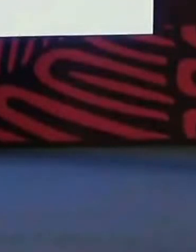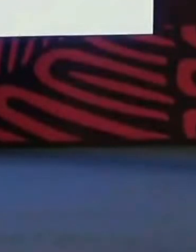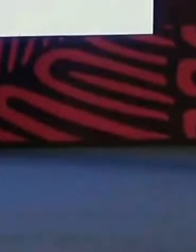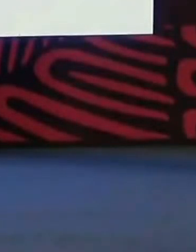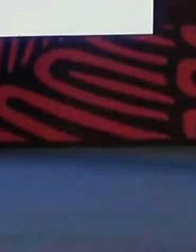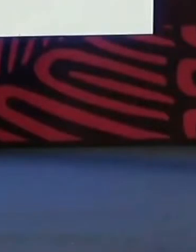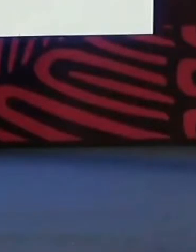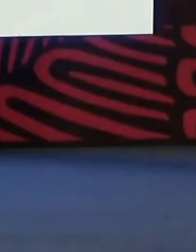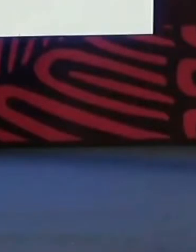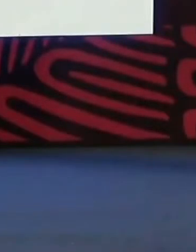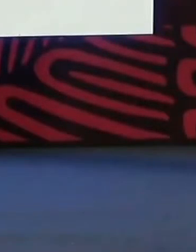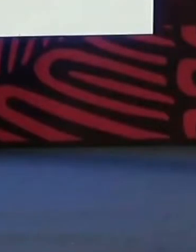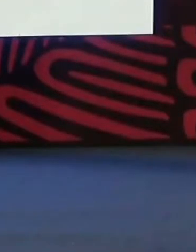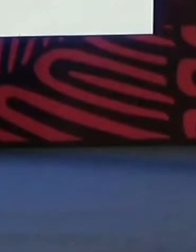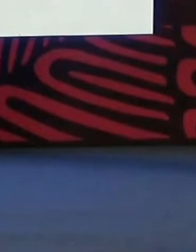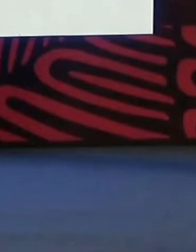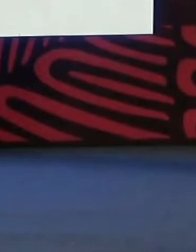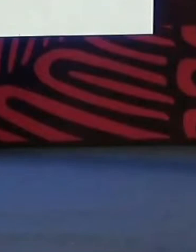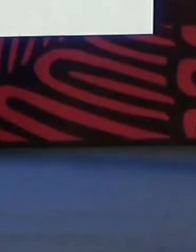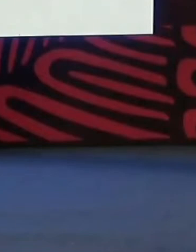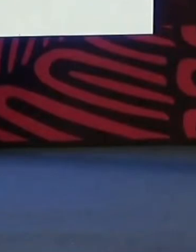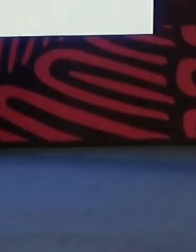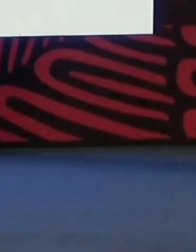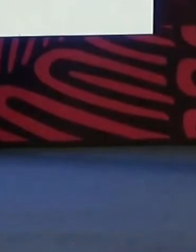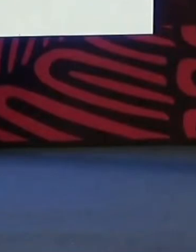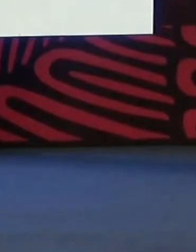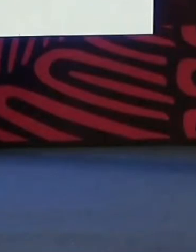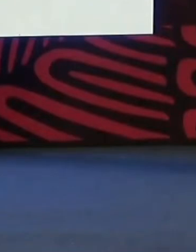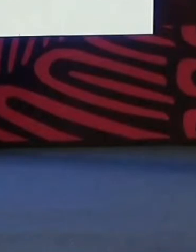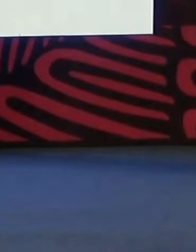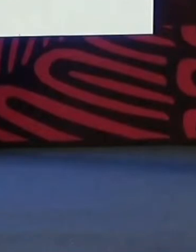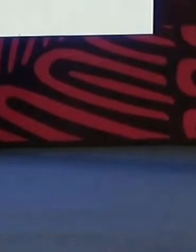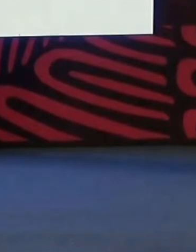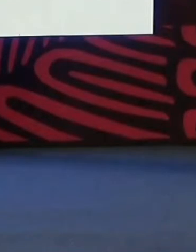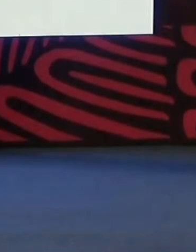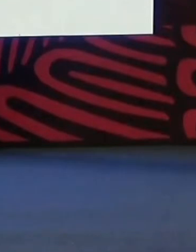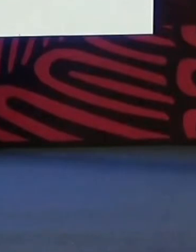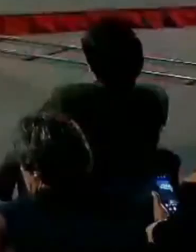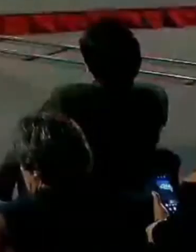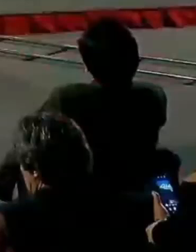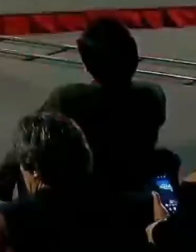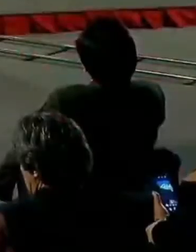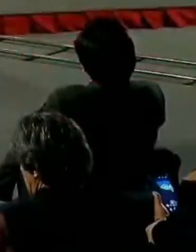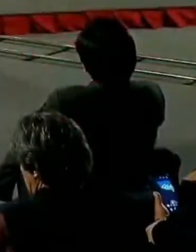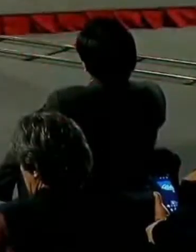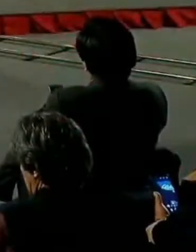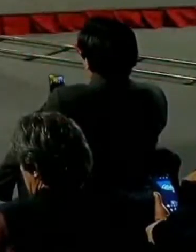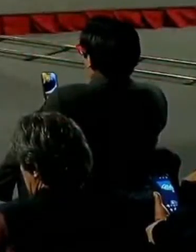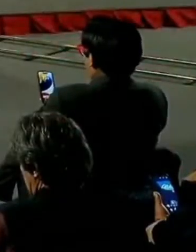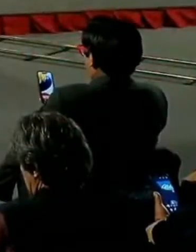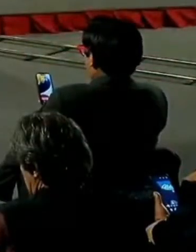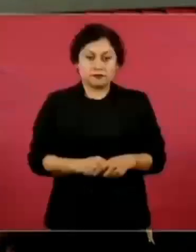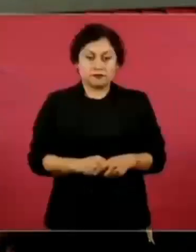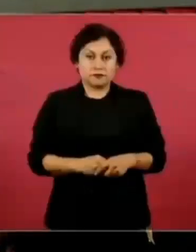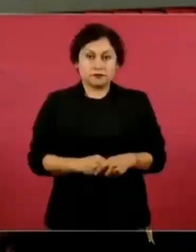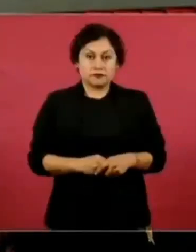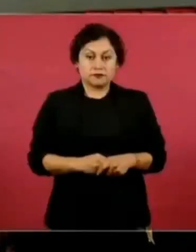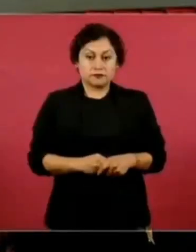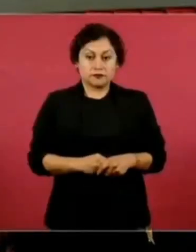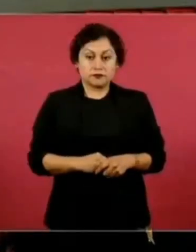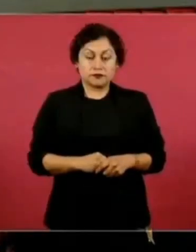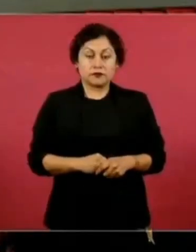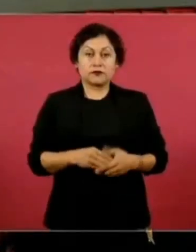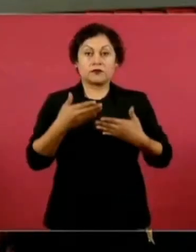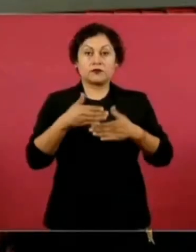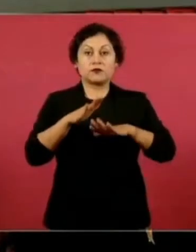generales. Ahí llevamos el 92 por ciento del avance. Y en el caso de enfermería, aquí nos referimos a todas las categorías de enfermería, tanto